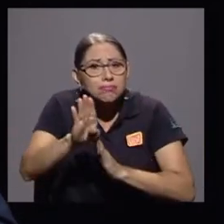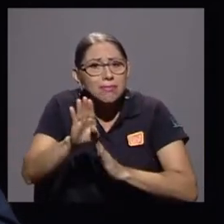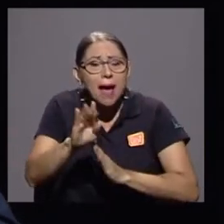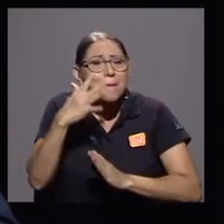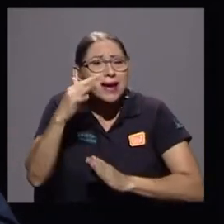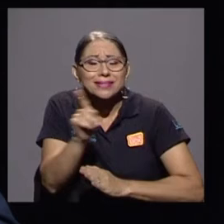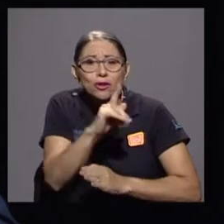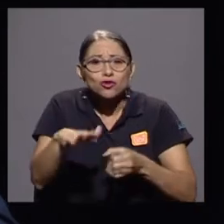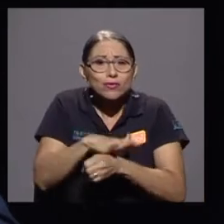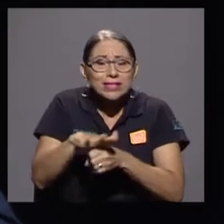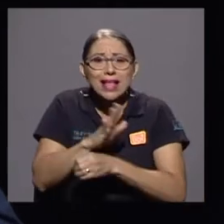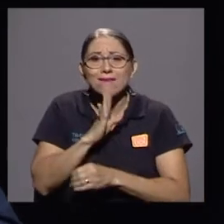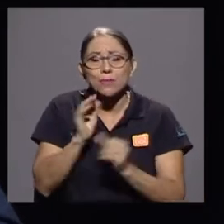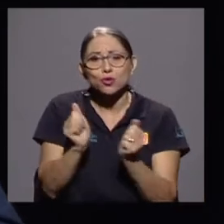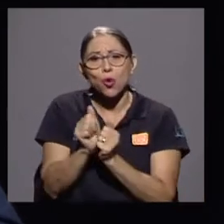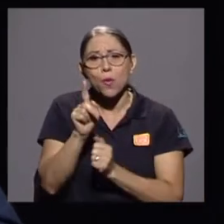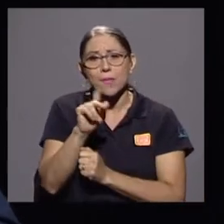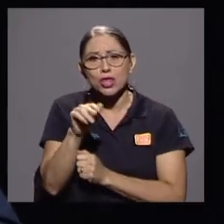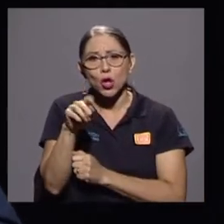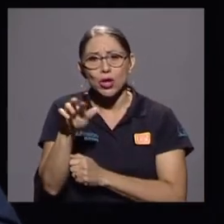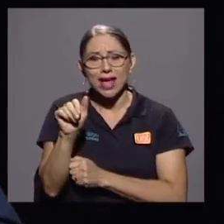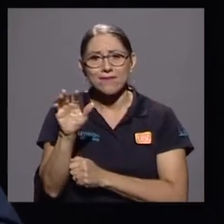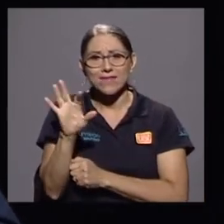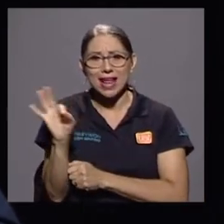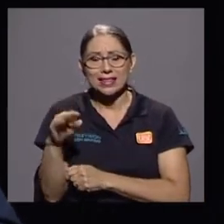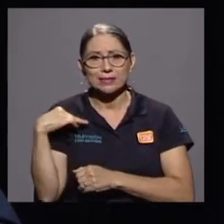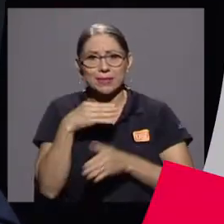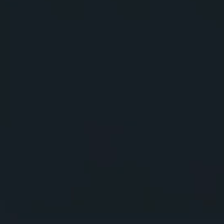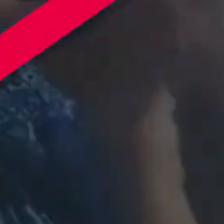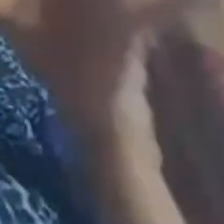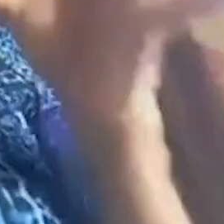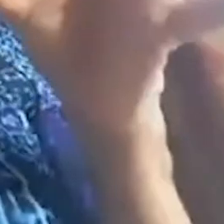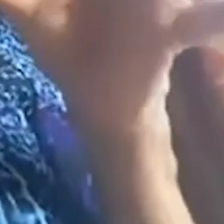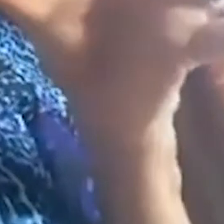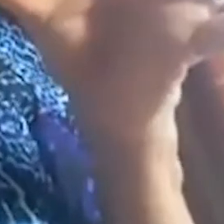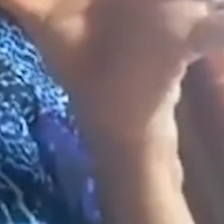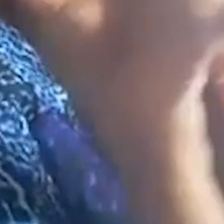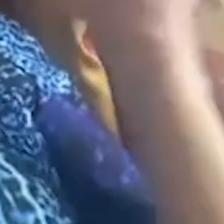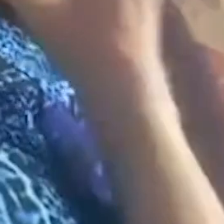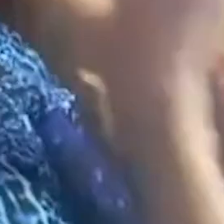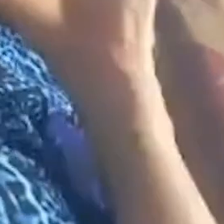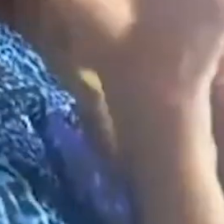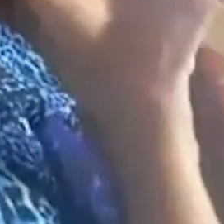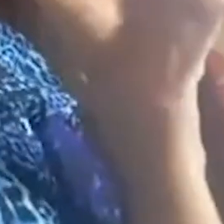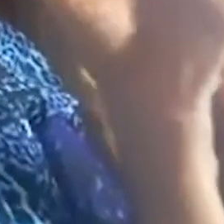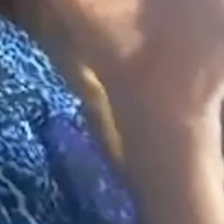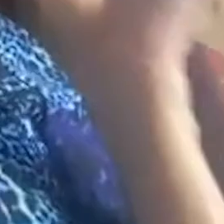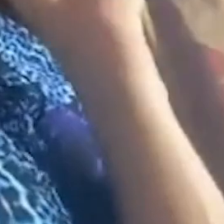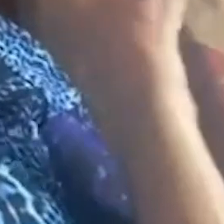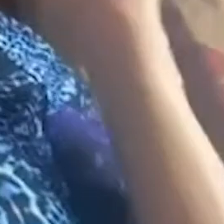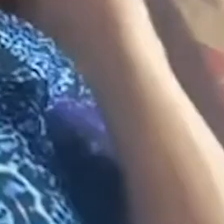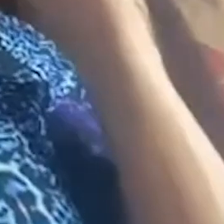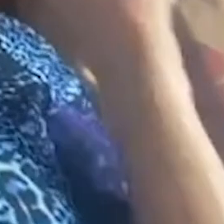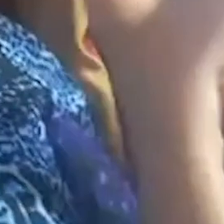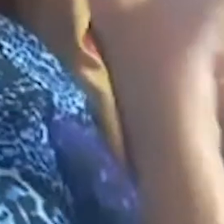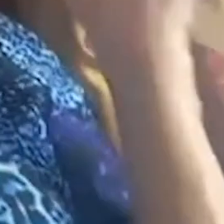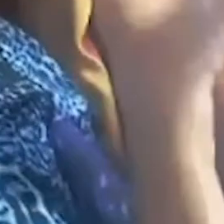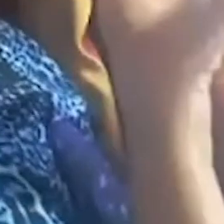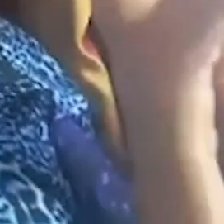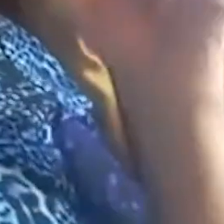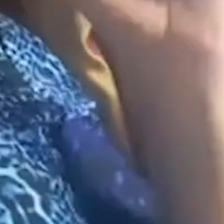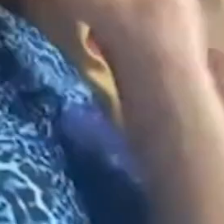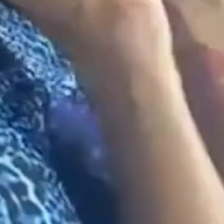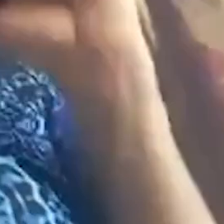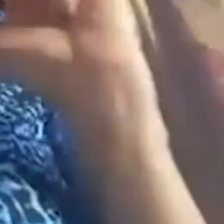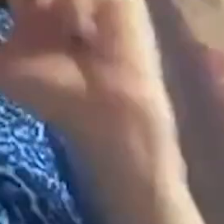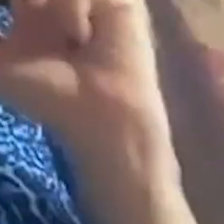Conversamos con doña Victoria Fernández, ministra de Economía. Uno es aquellas empresas que tienen posibilidad